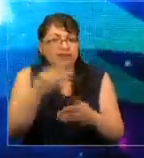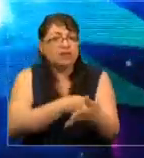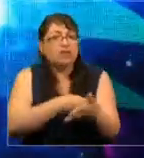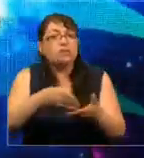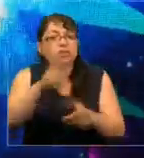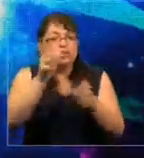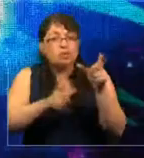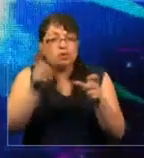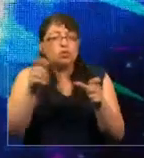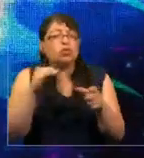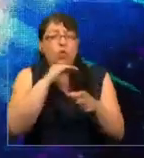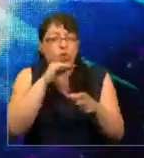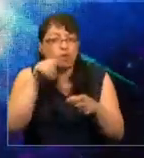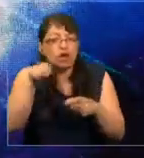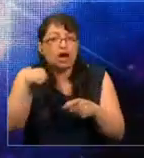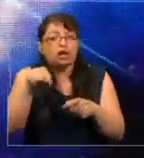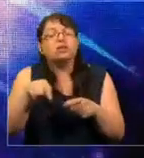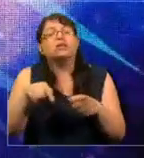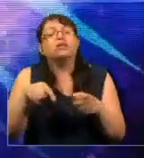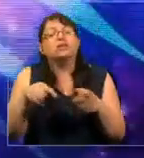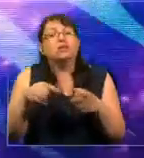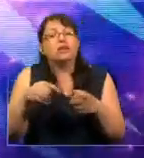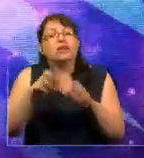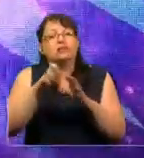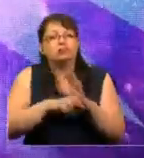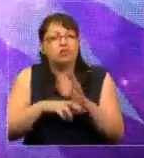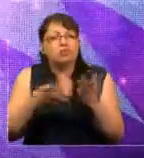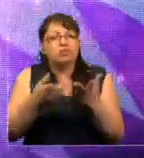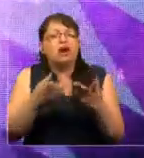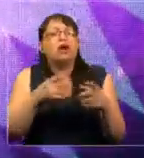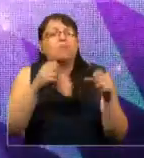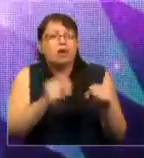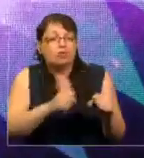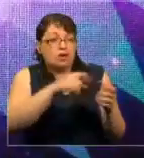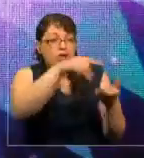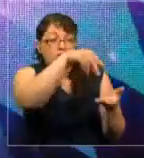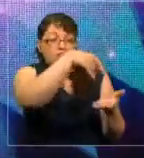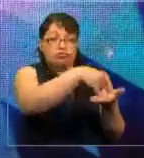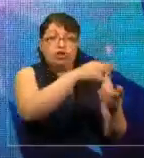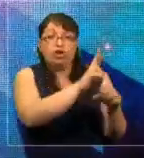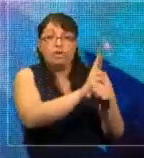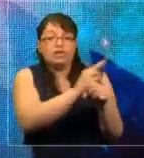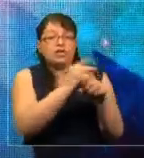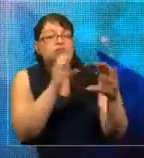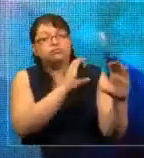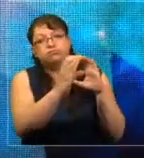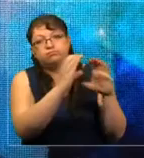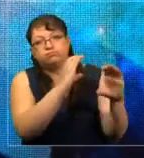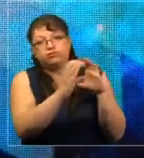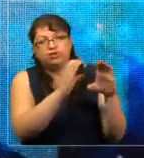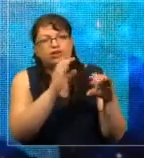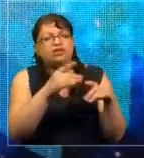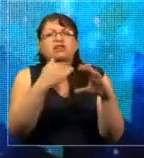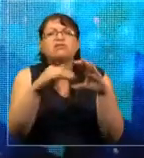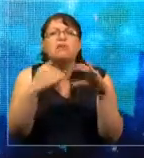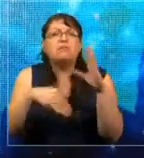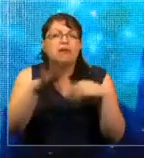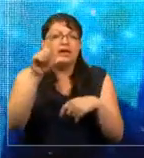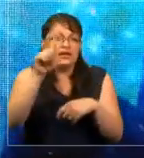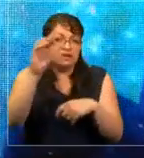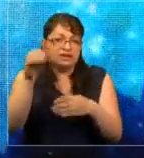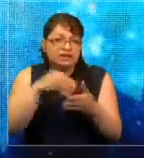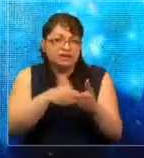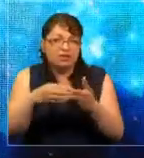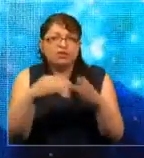personas usan Fund2Action para comunicarse con sus representantes. Se han enviado más de 70 millones de mensajes